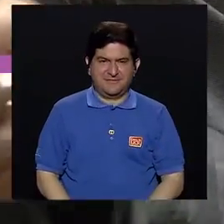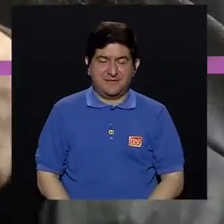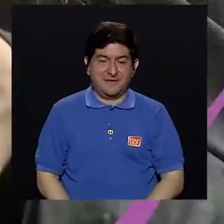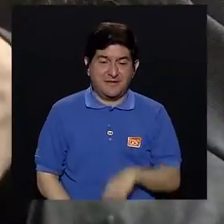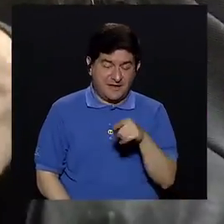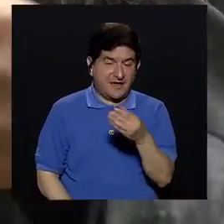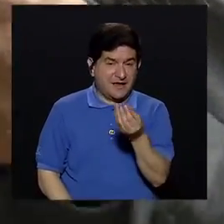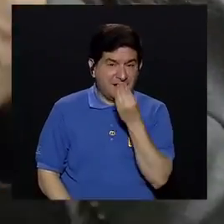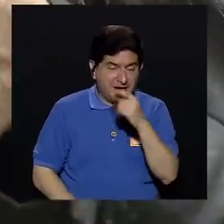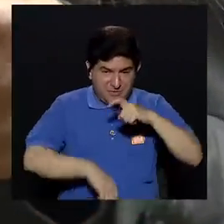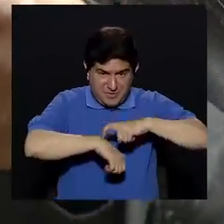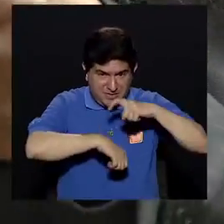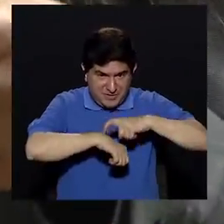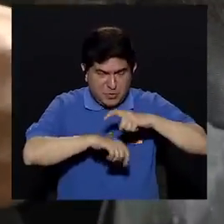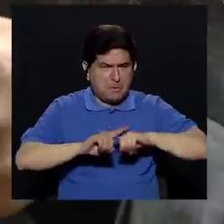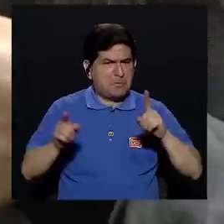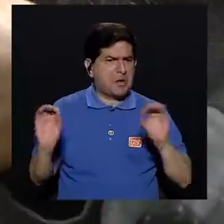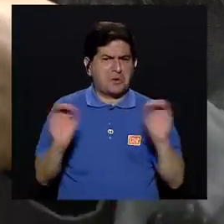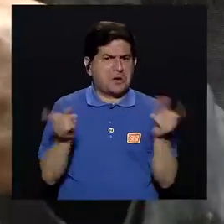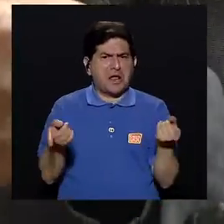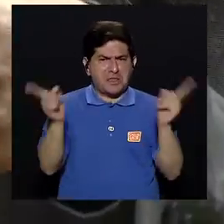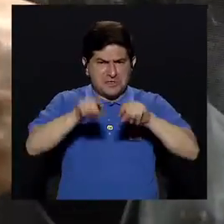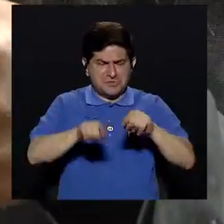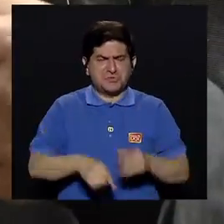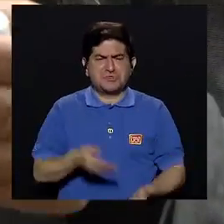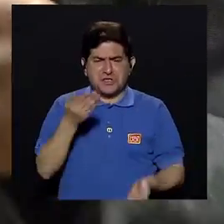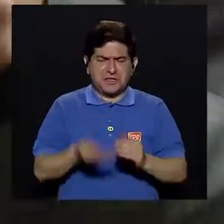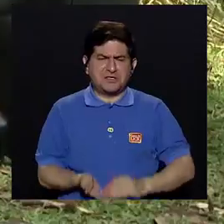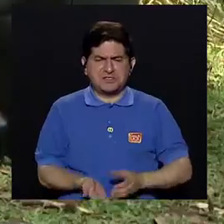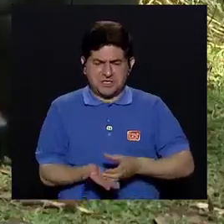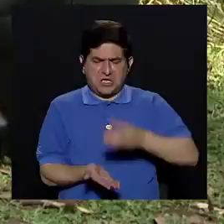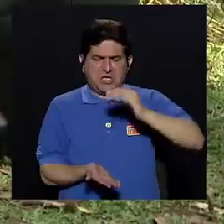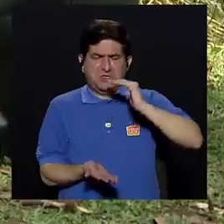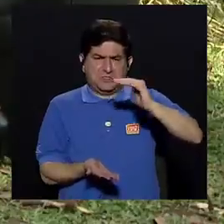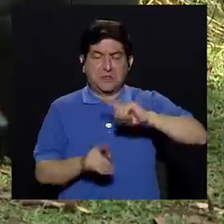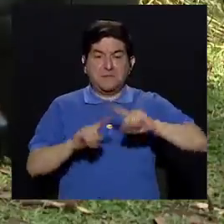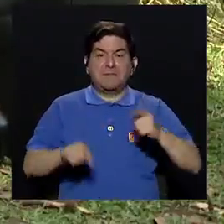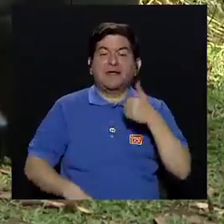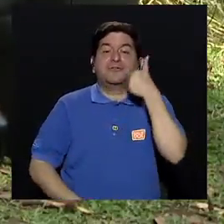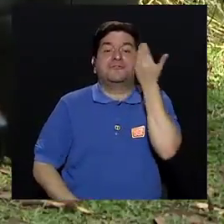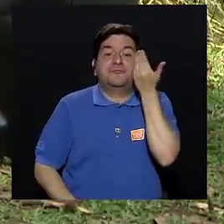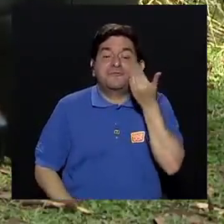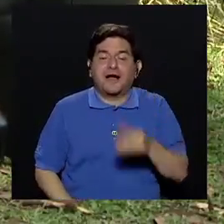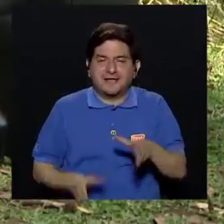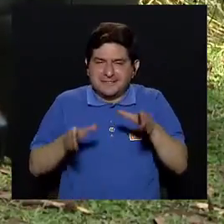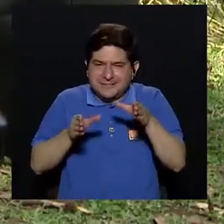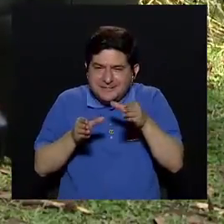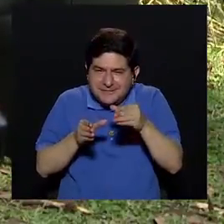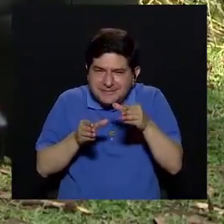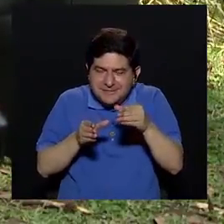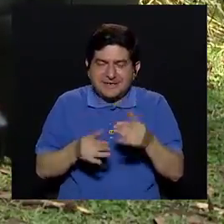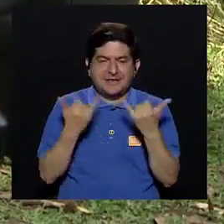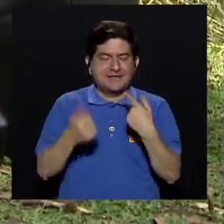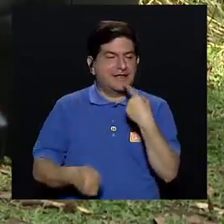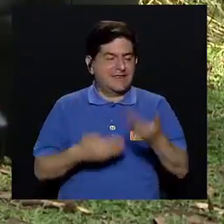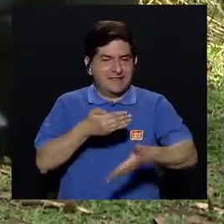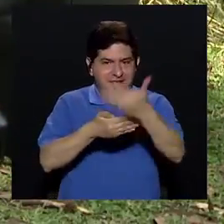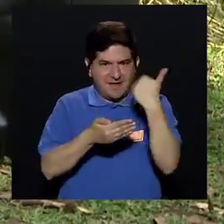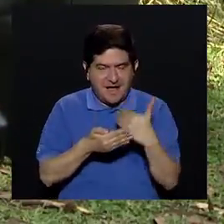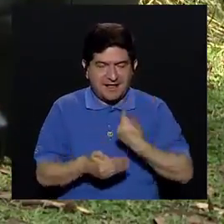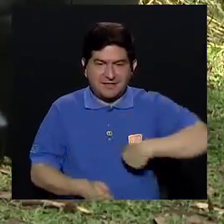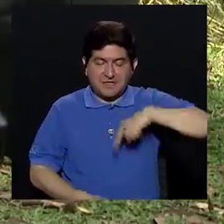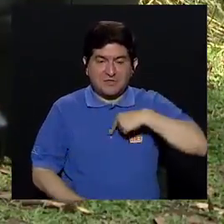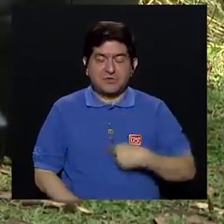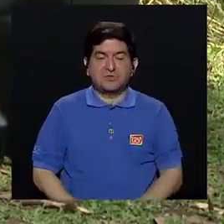para la forma de alimentación pero no pasaría nada si es un biberón un poquito más largo pero que sea fácil de presionar y si no ya le comenté que le